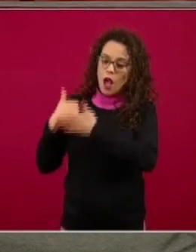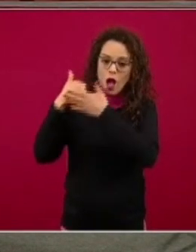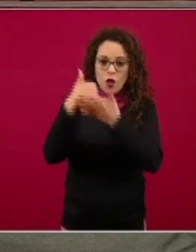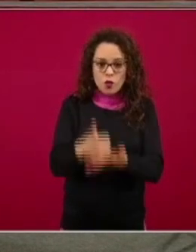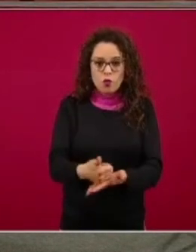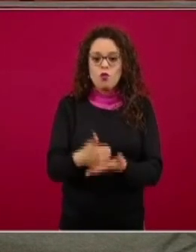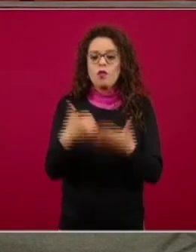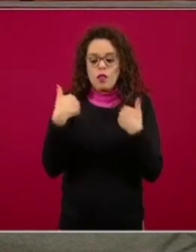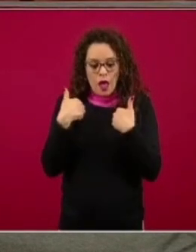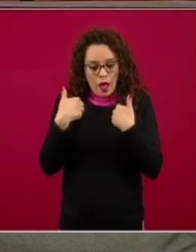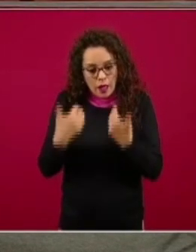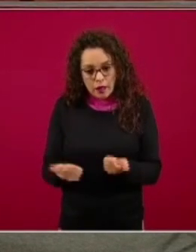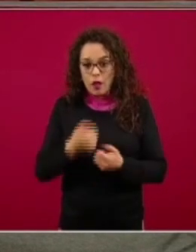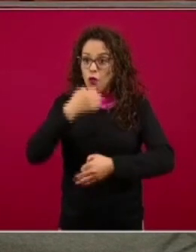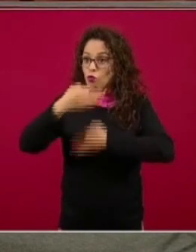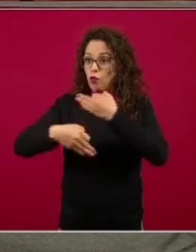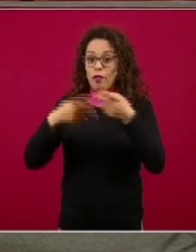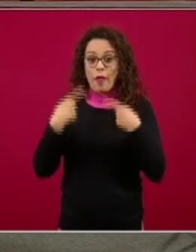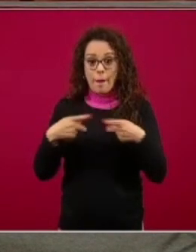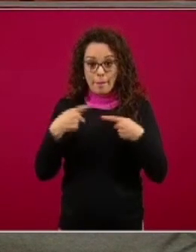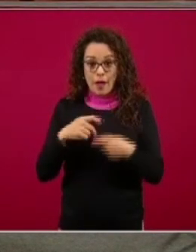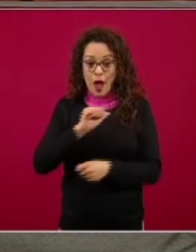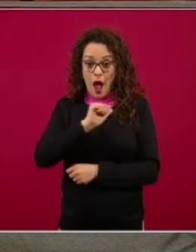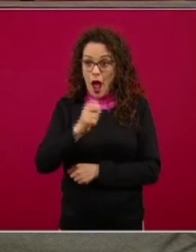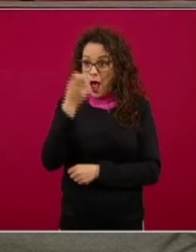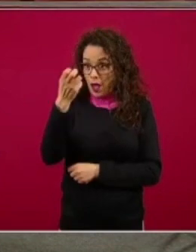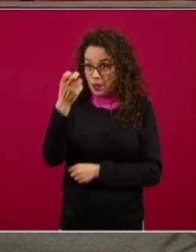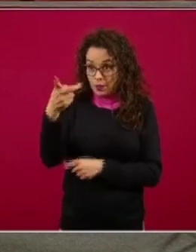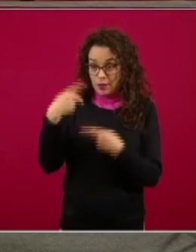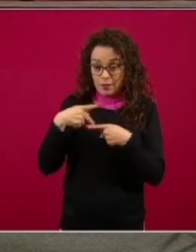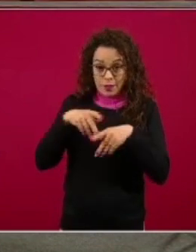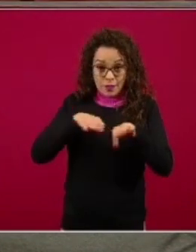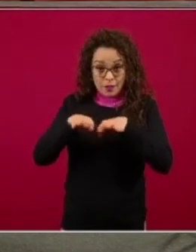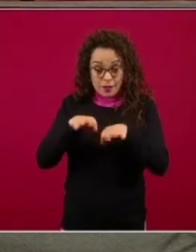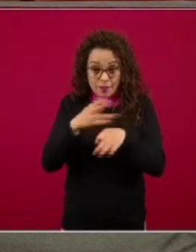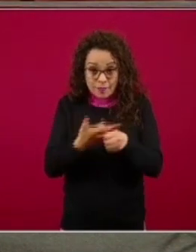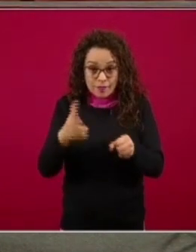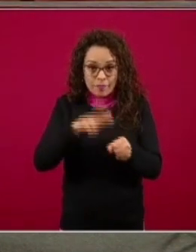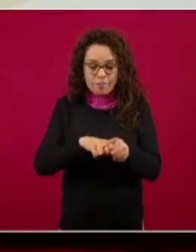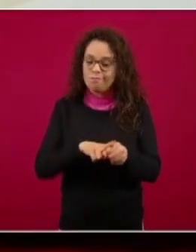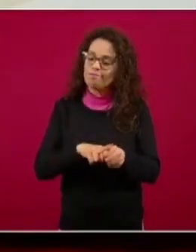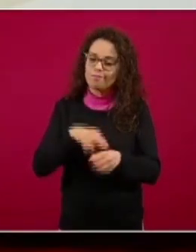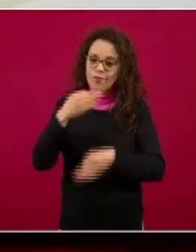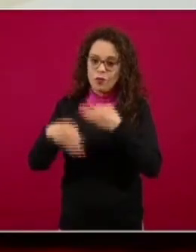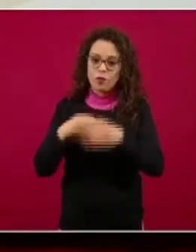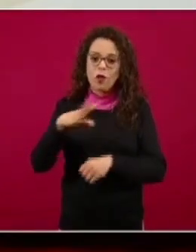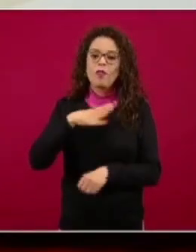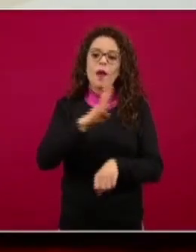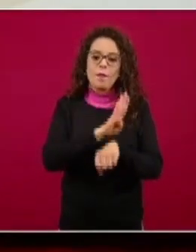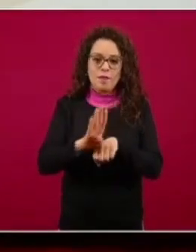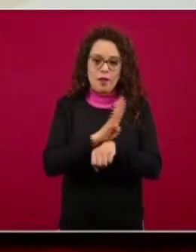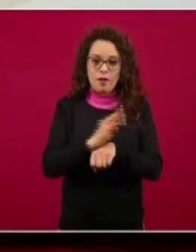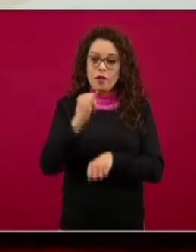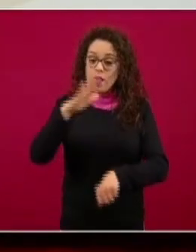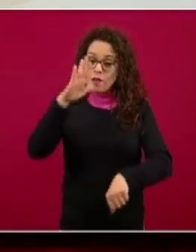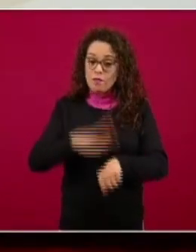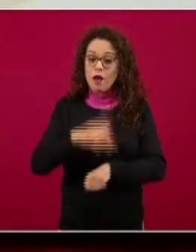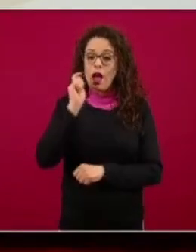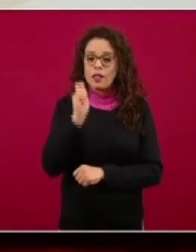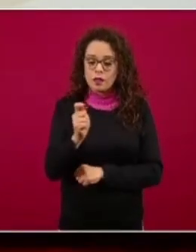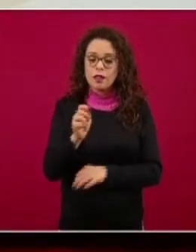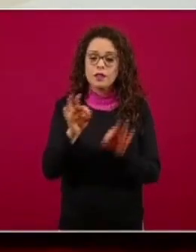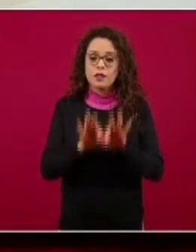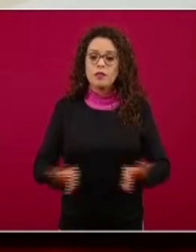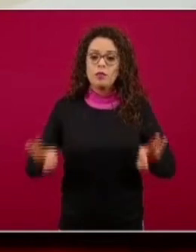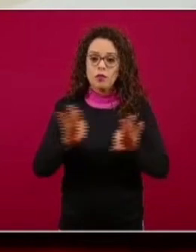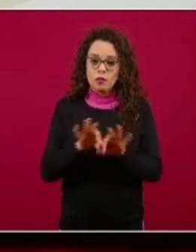por la población en general, por supuesto que todos saldremos fortalecidos y sobre todo preservando la salud de todos los